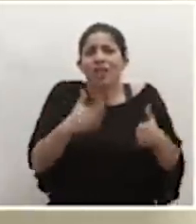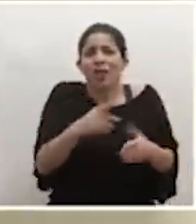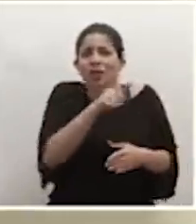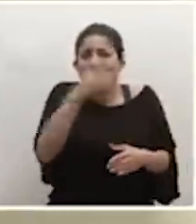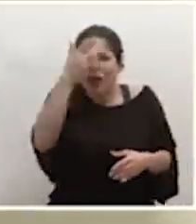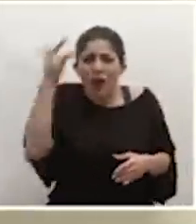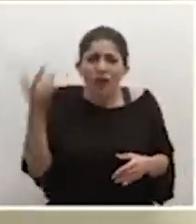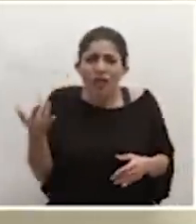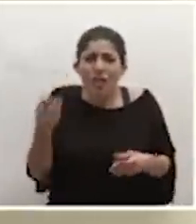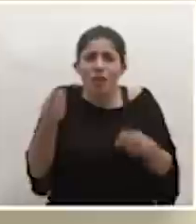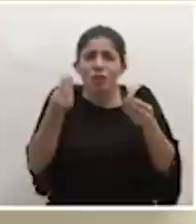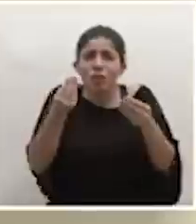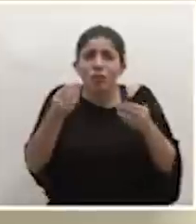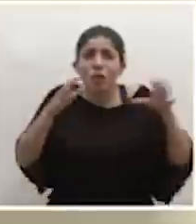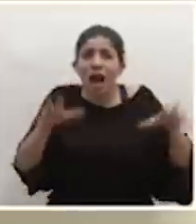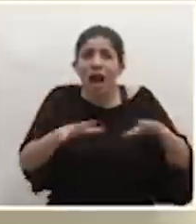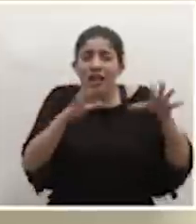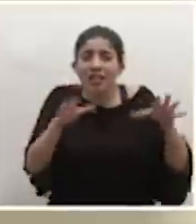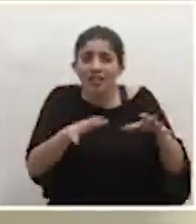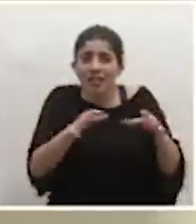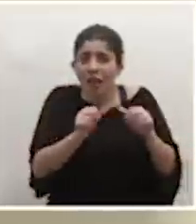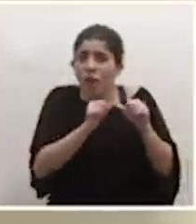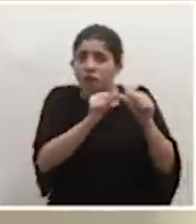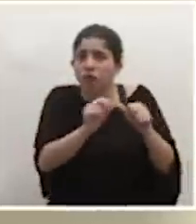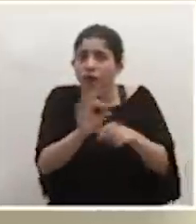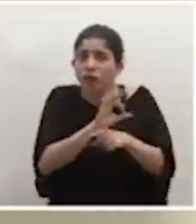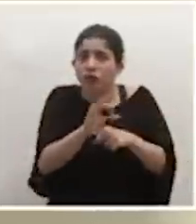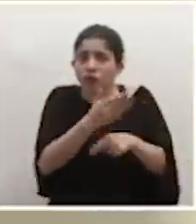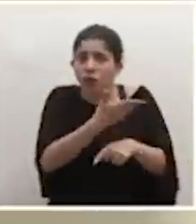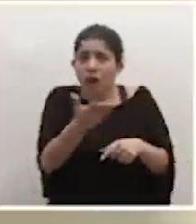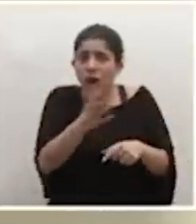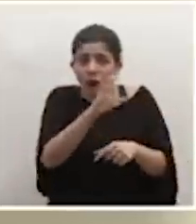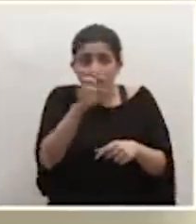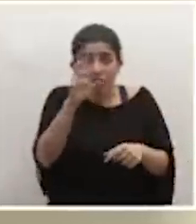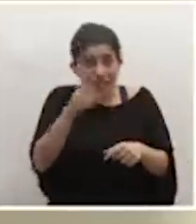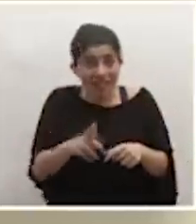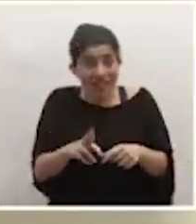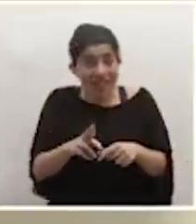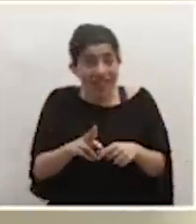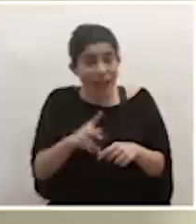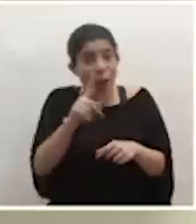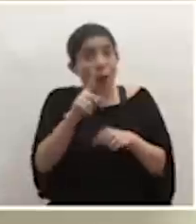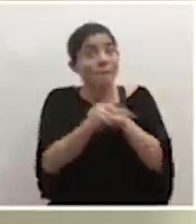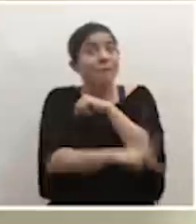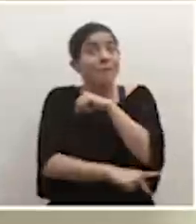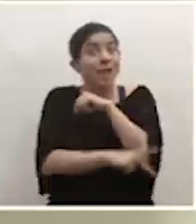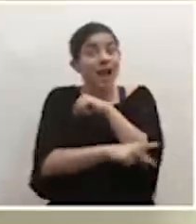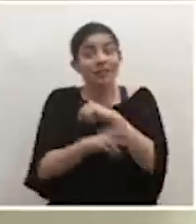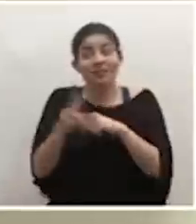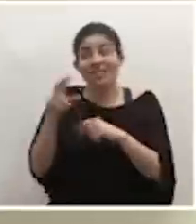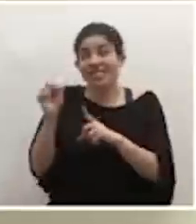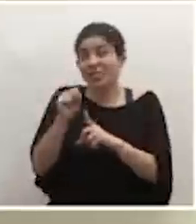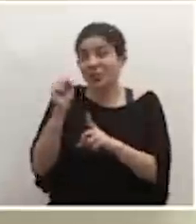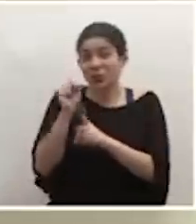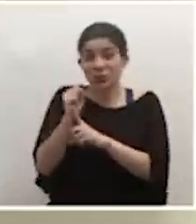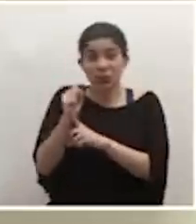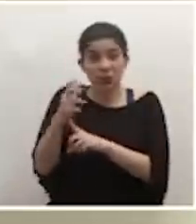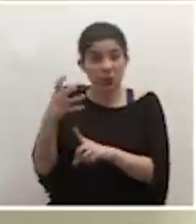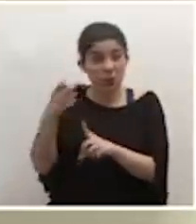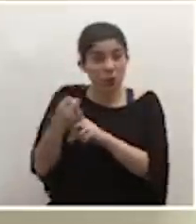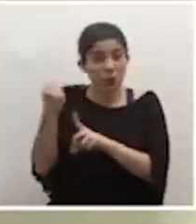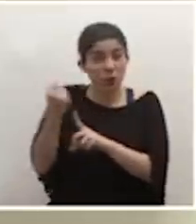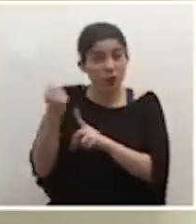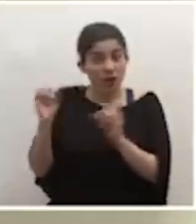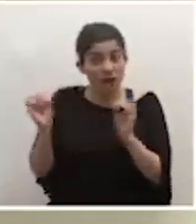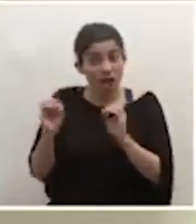olvida que muchas de las actividades han estado funcionando. O sea, que Costa Rica ha sido incluso un país que al no atravesar por una situación sanitaria difícil,